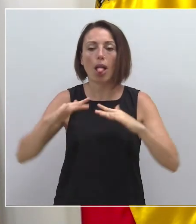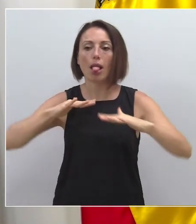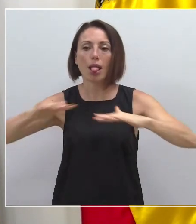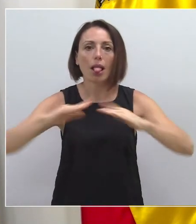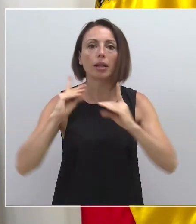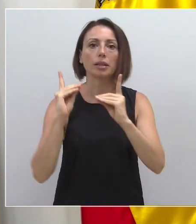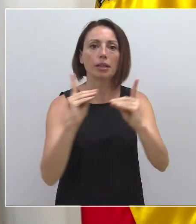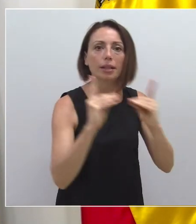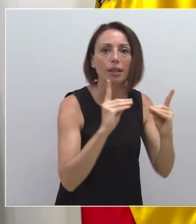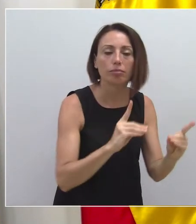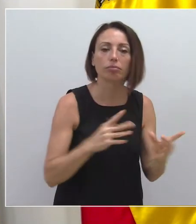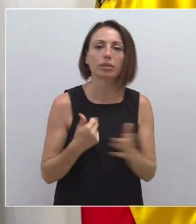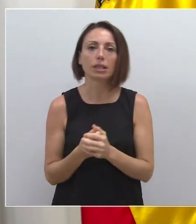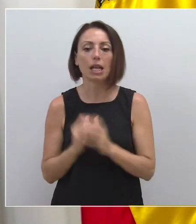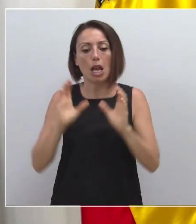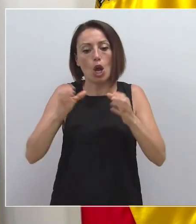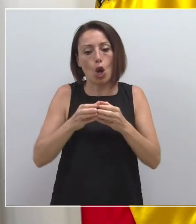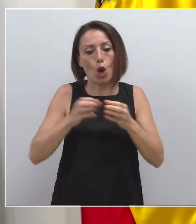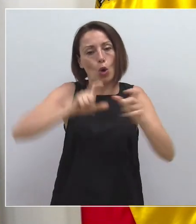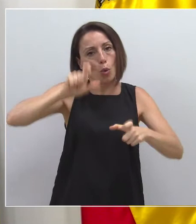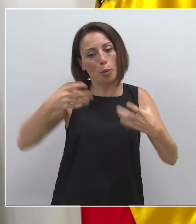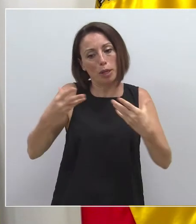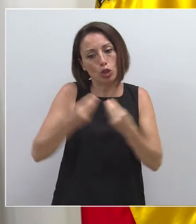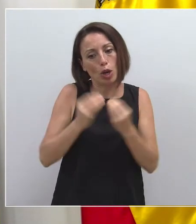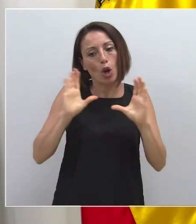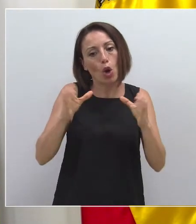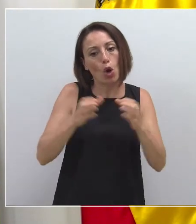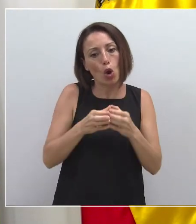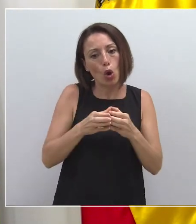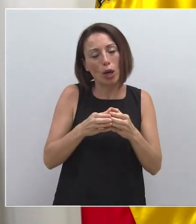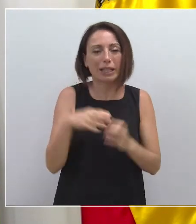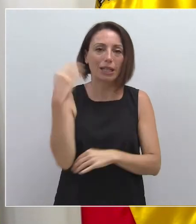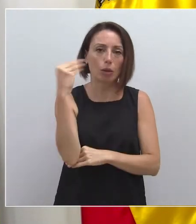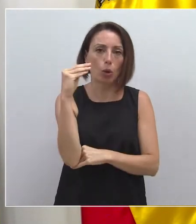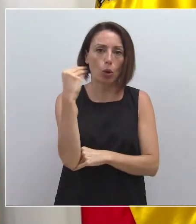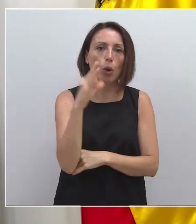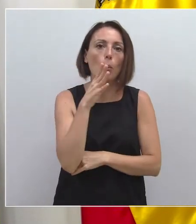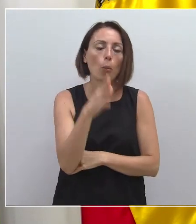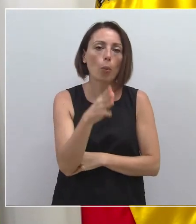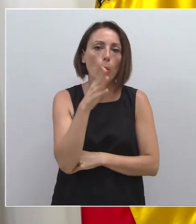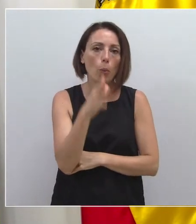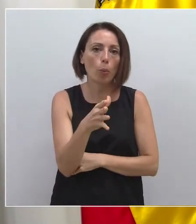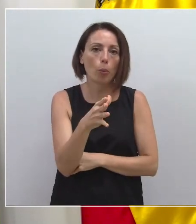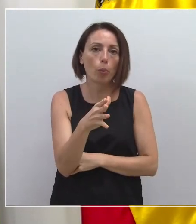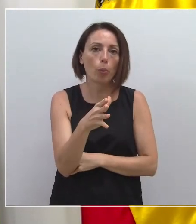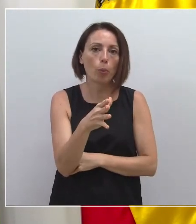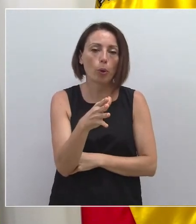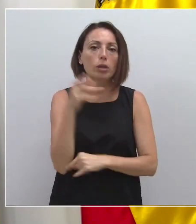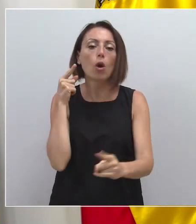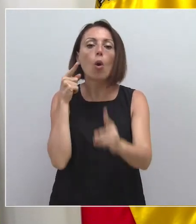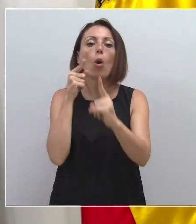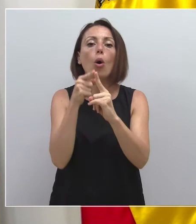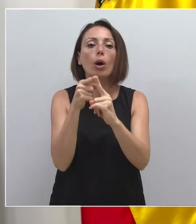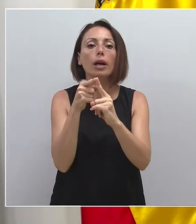movilización y agrupamiento de esos colectivos más jóvenes. Por lo tanto, ¿cuál es el objetivo